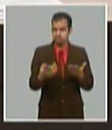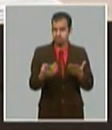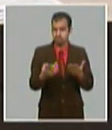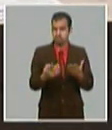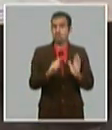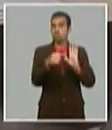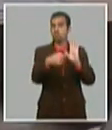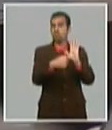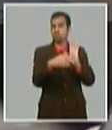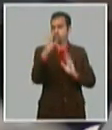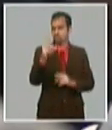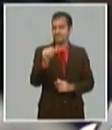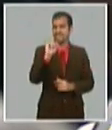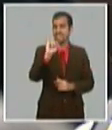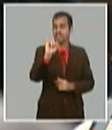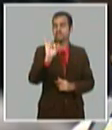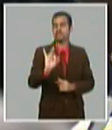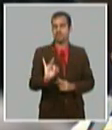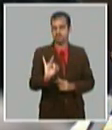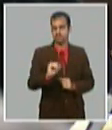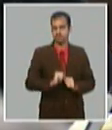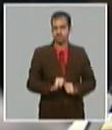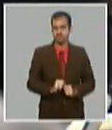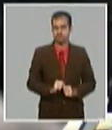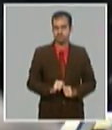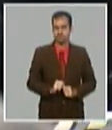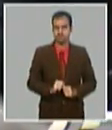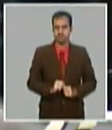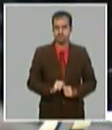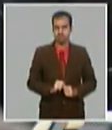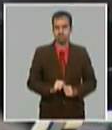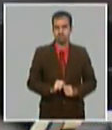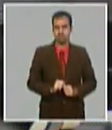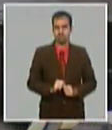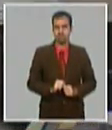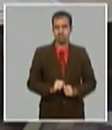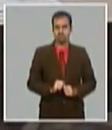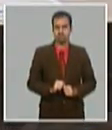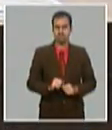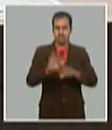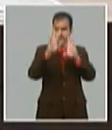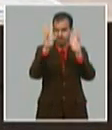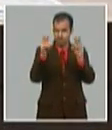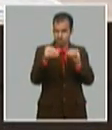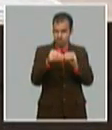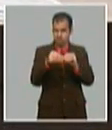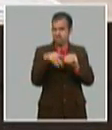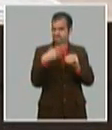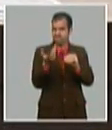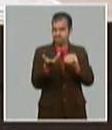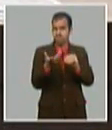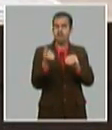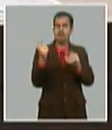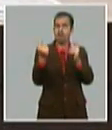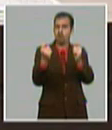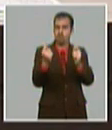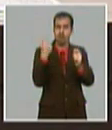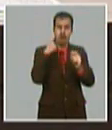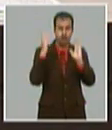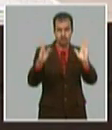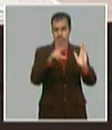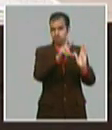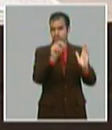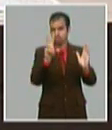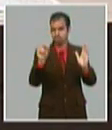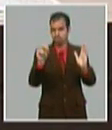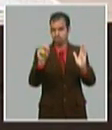y 7, que es el resumen de la economía del año 2020 y objetivos generales